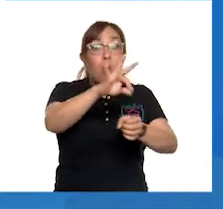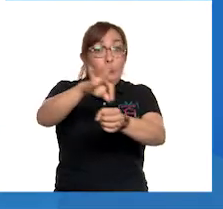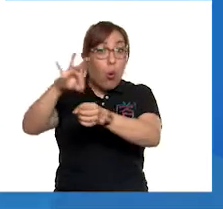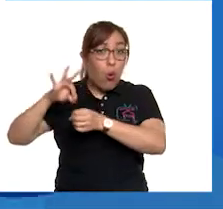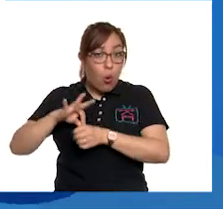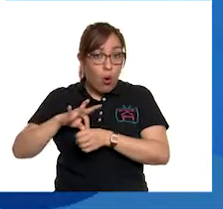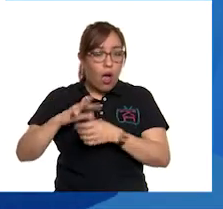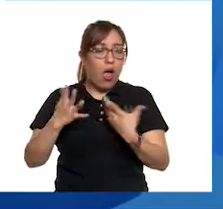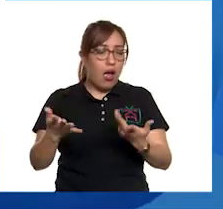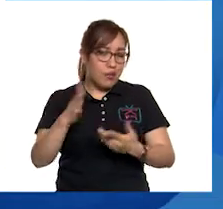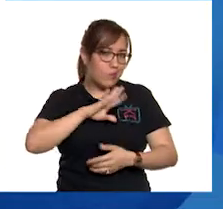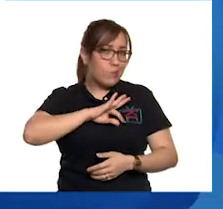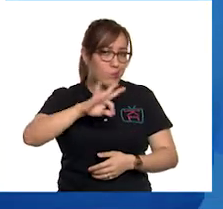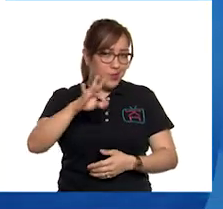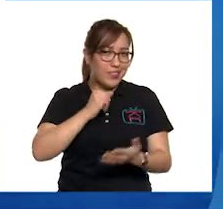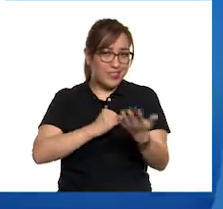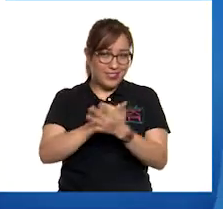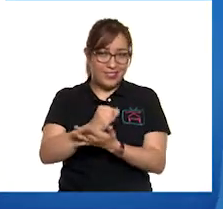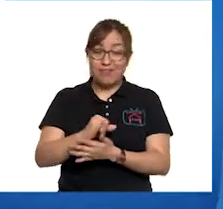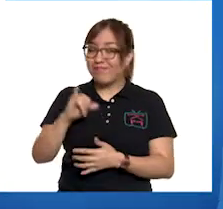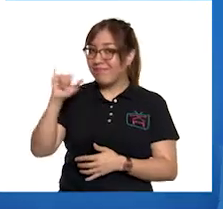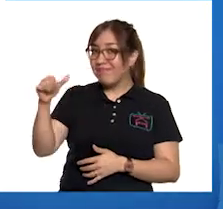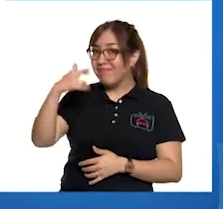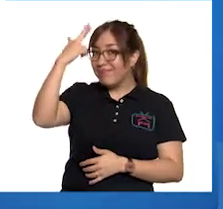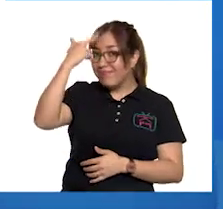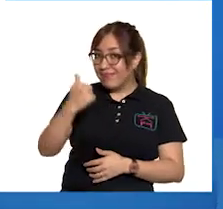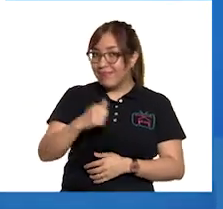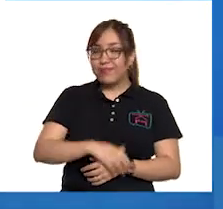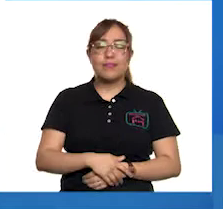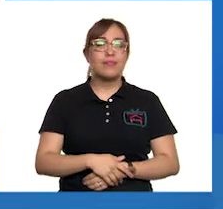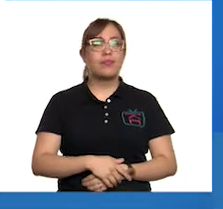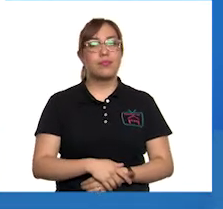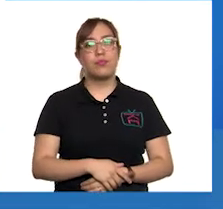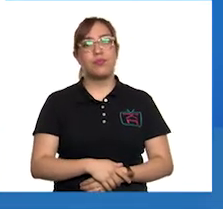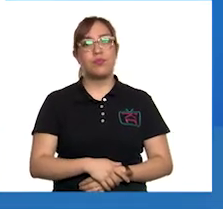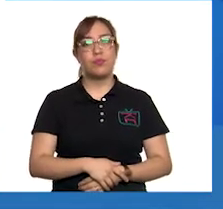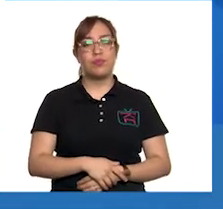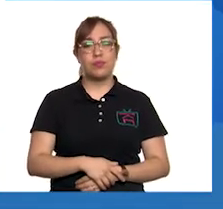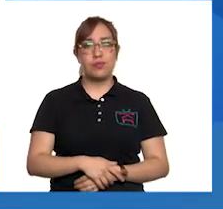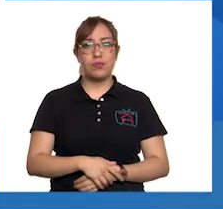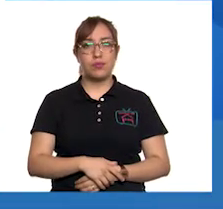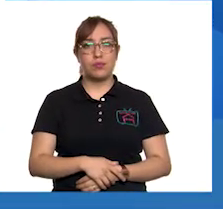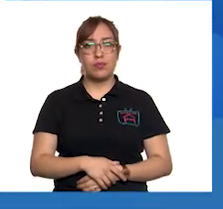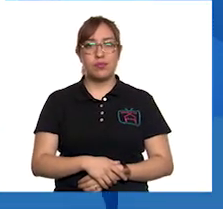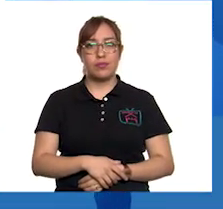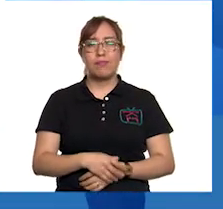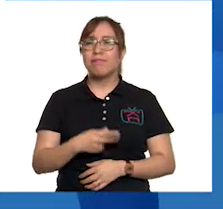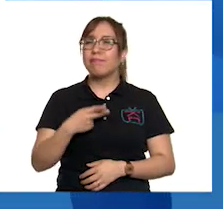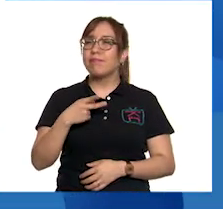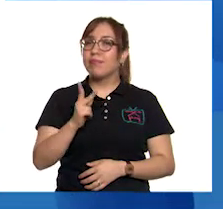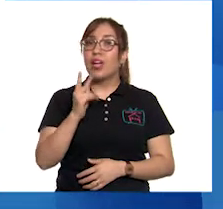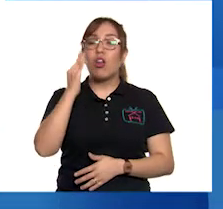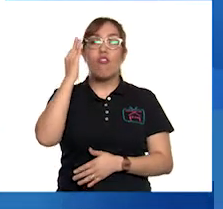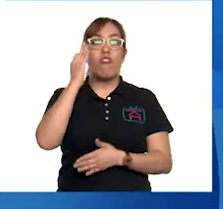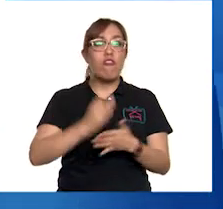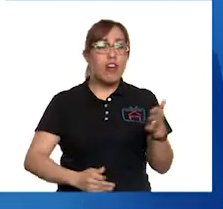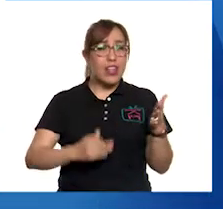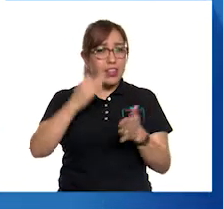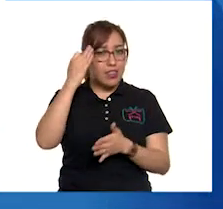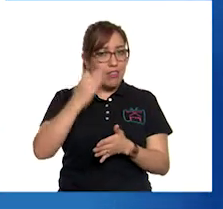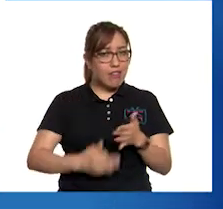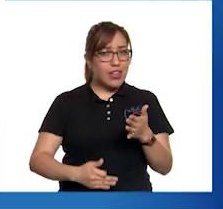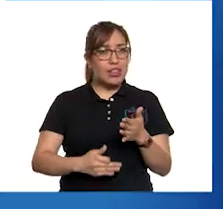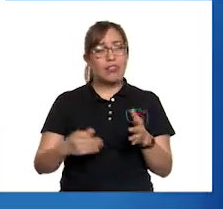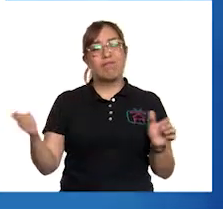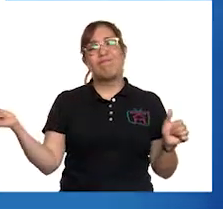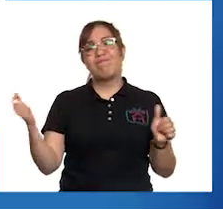¡Cierto! Así es, muy bien, tienen una palomita. Solo falta algo que es muy, pero muy,